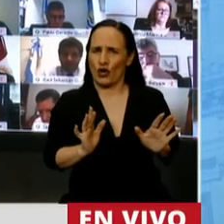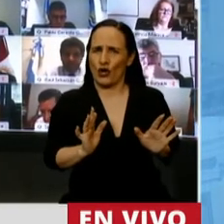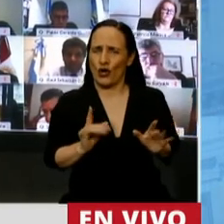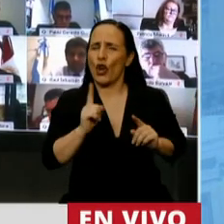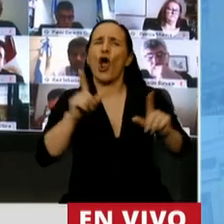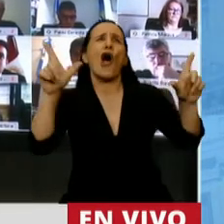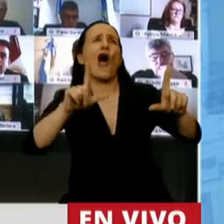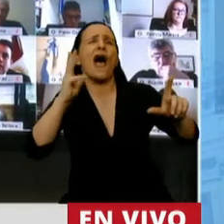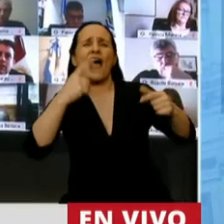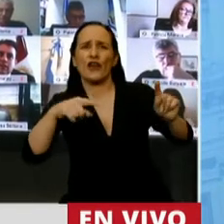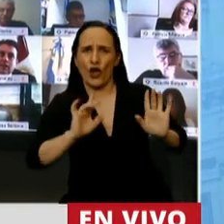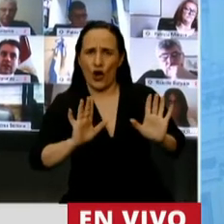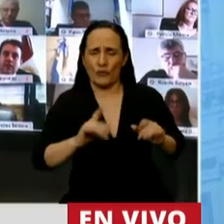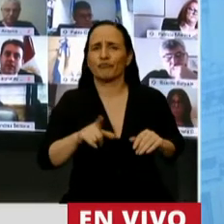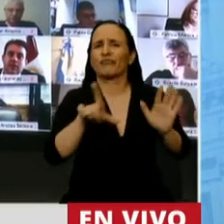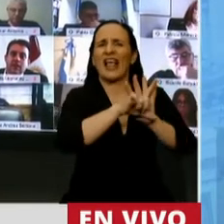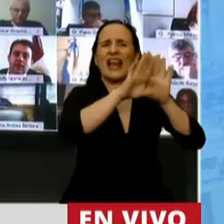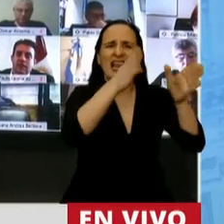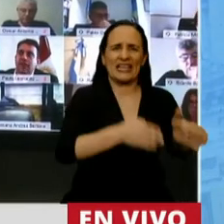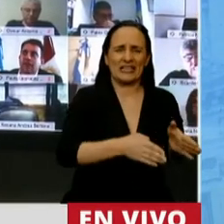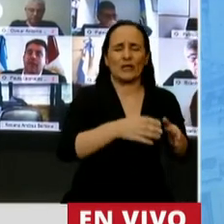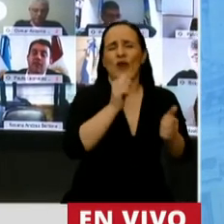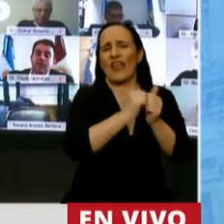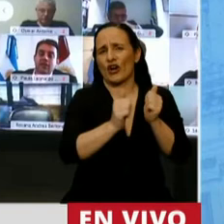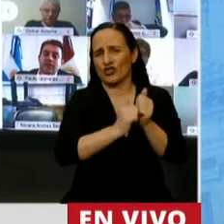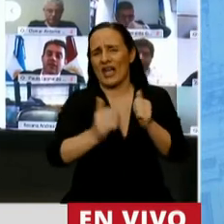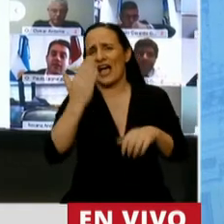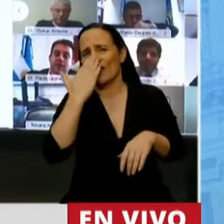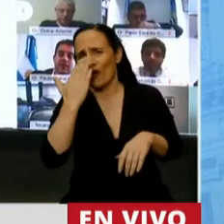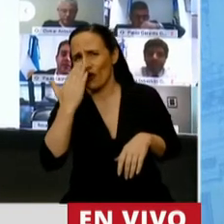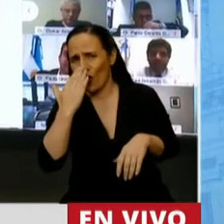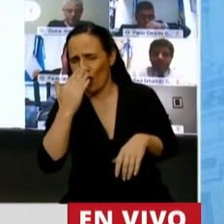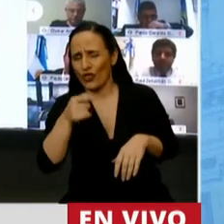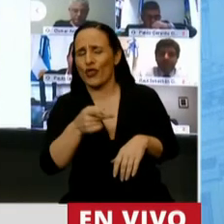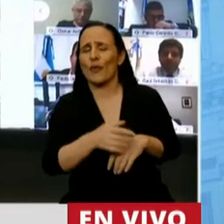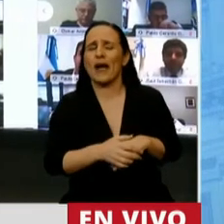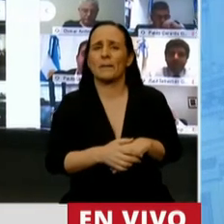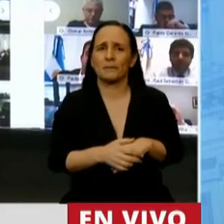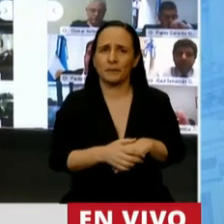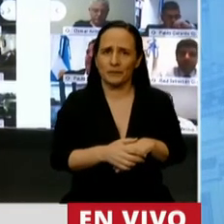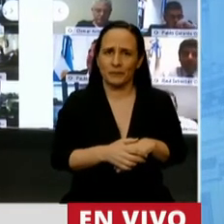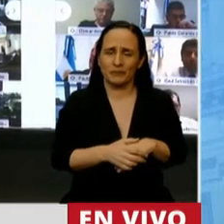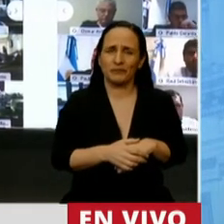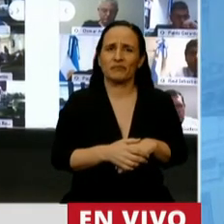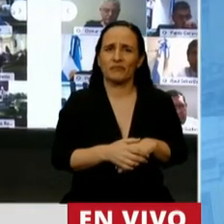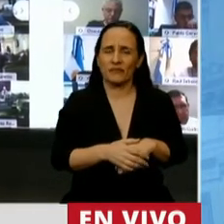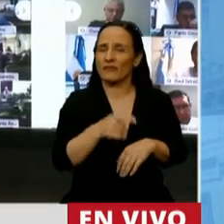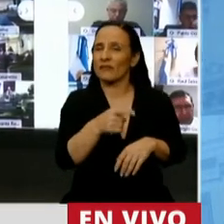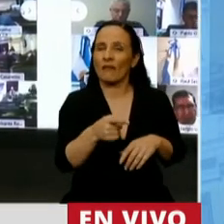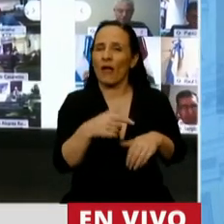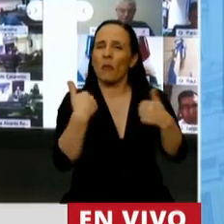Distintas legislaturas, la de Rosario, la de Córdoba, están haciendo carne